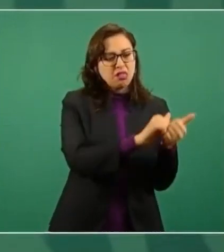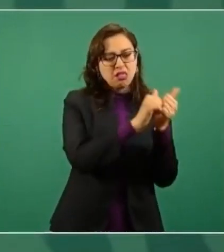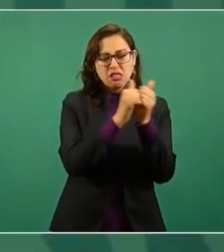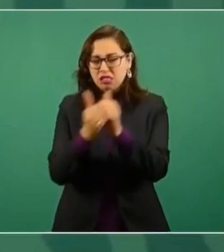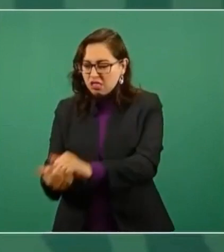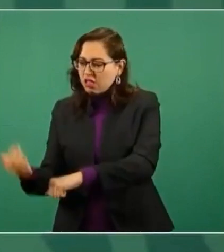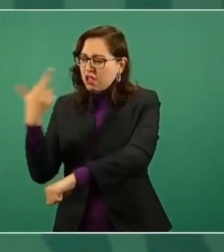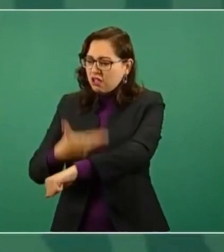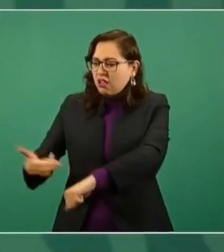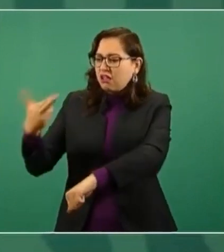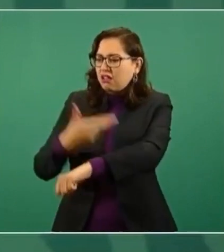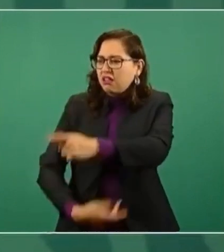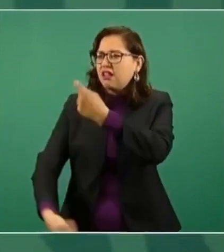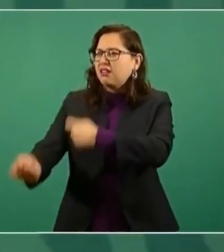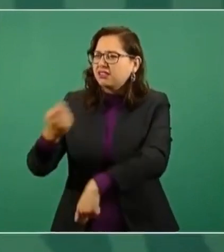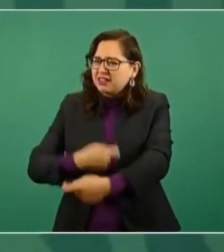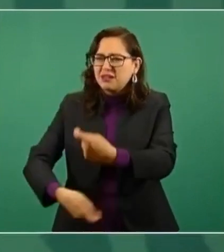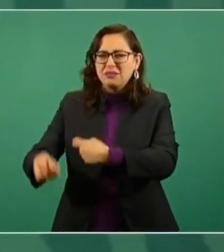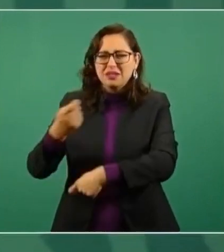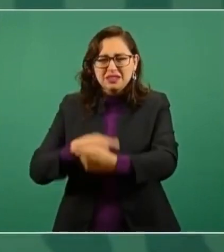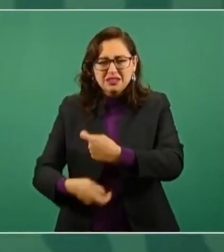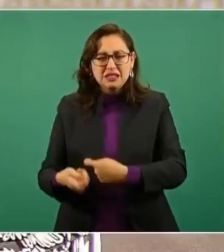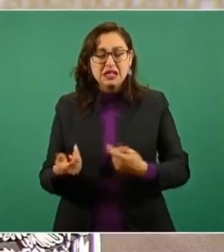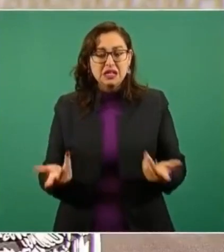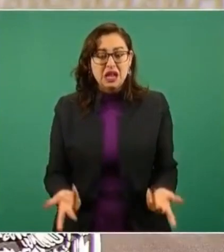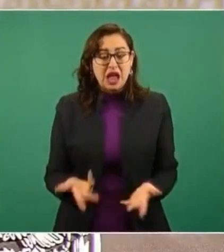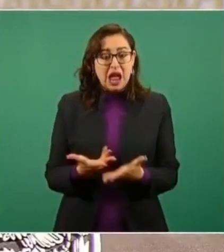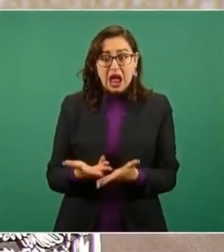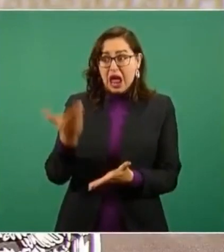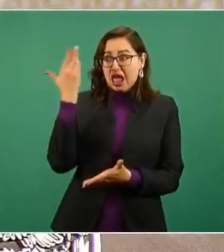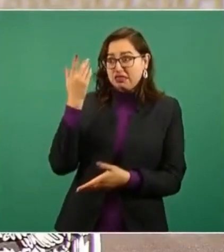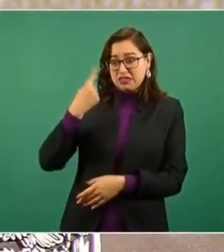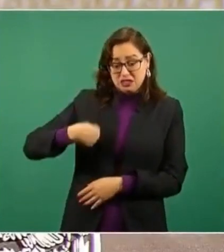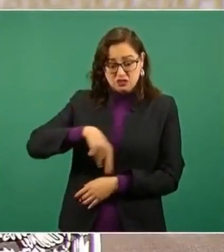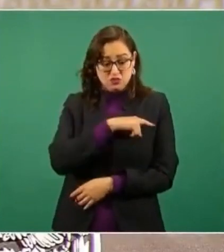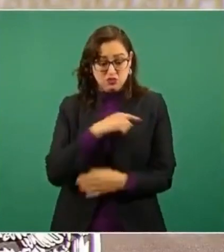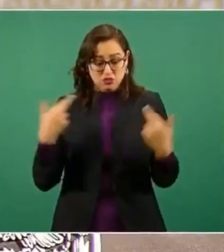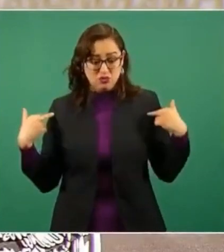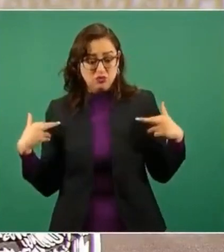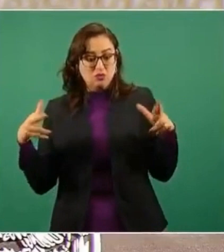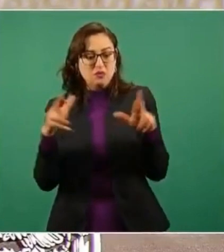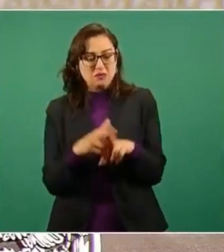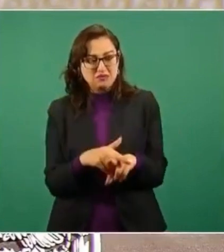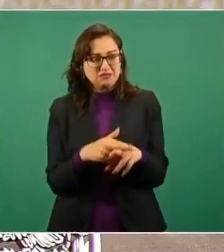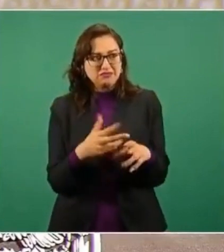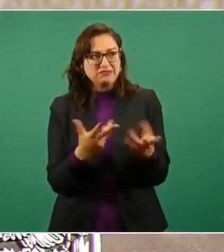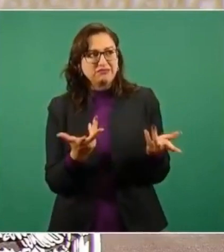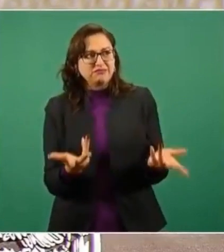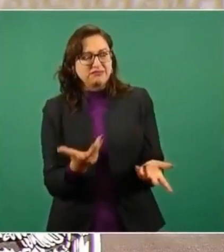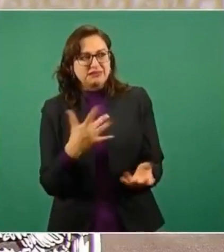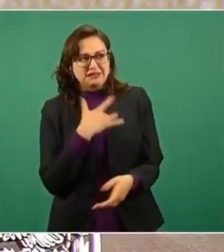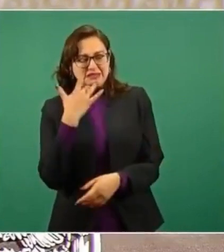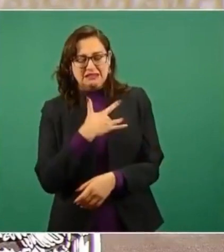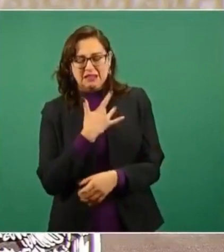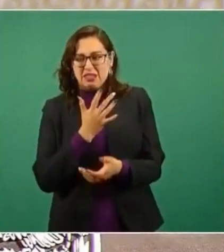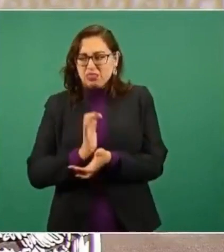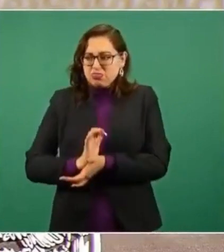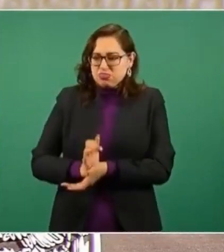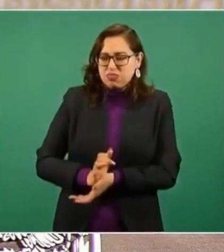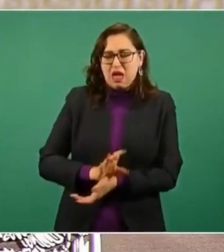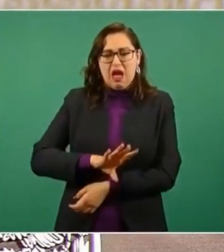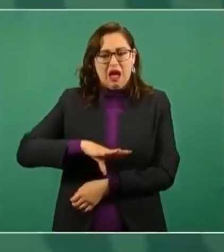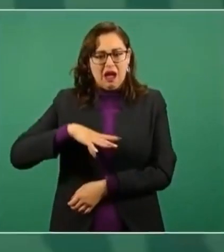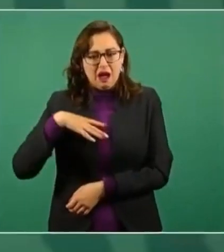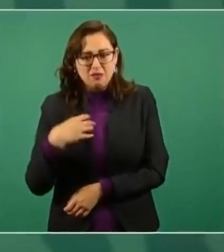como maestros vivimos o fuimos testigos de abusos, de simulaciones, de desvíos y de negligencias, en